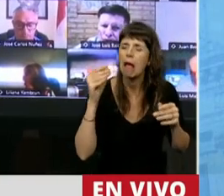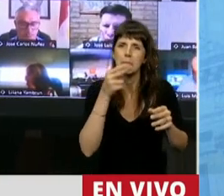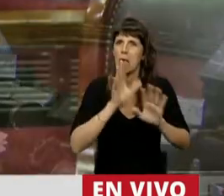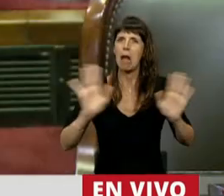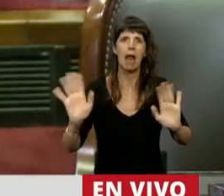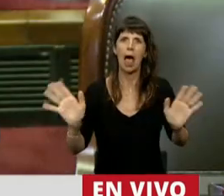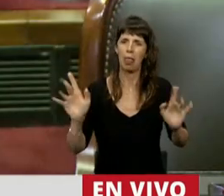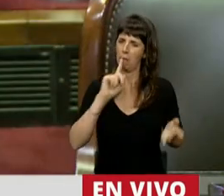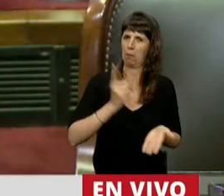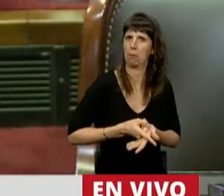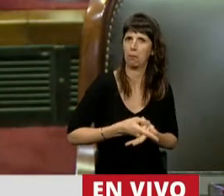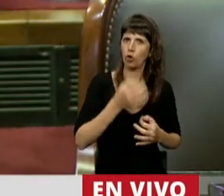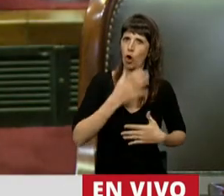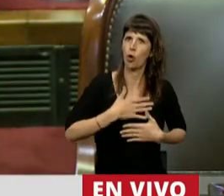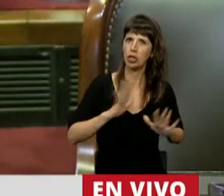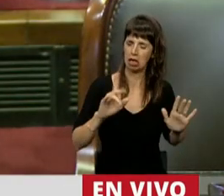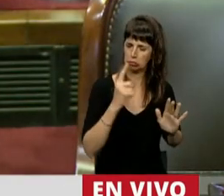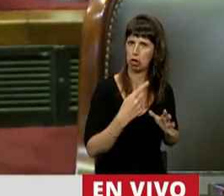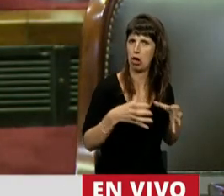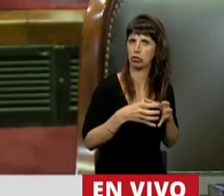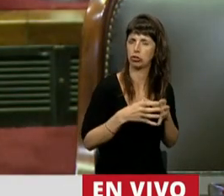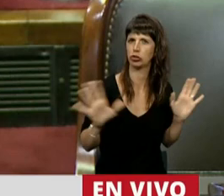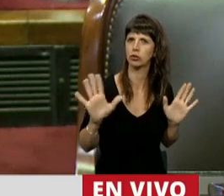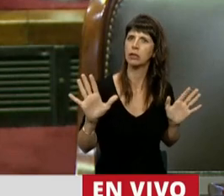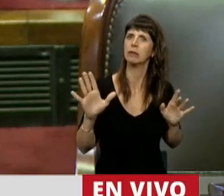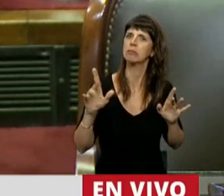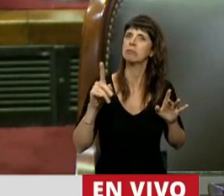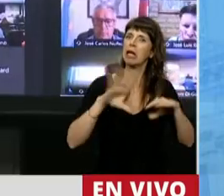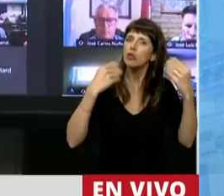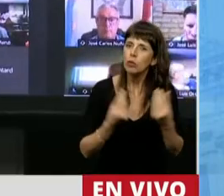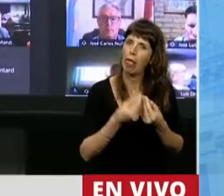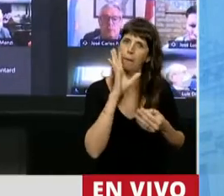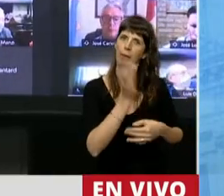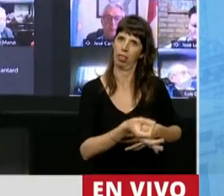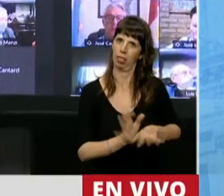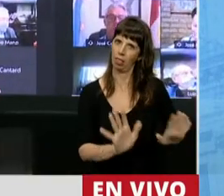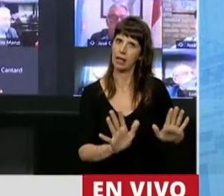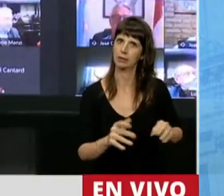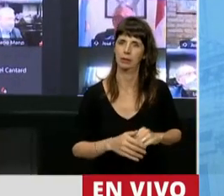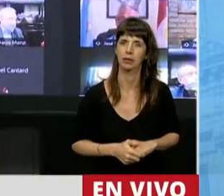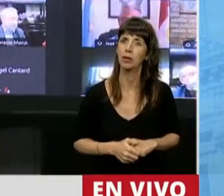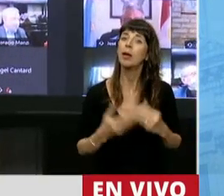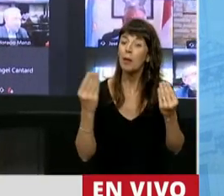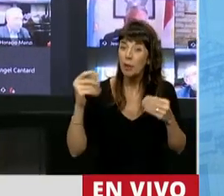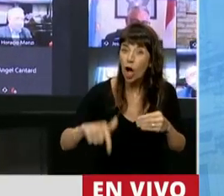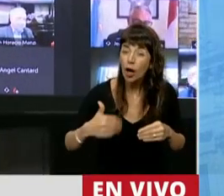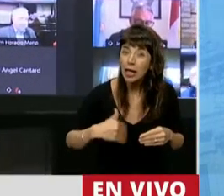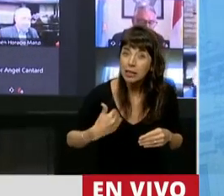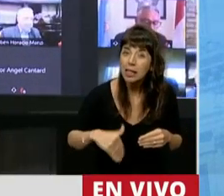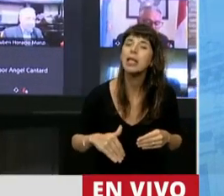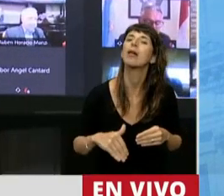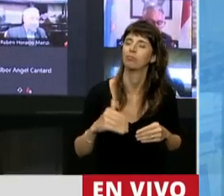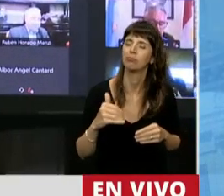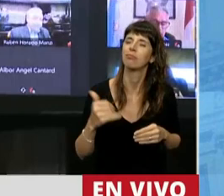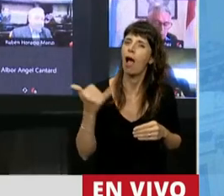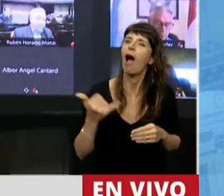solitario, como se les ocurre, y a la vista están los resultados. Pero está pasando algo en la Argentina. Hay unos